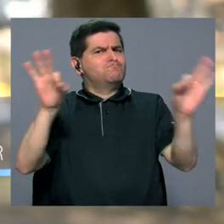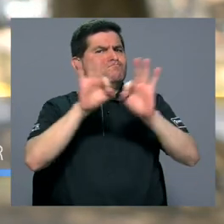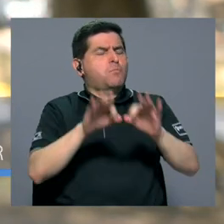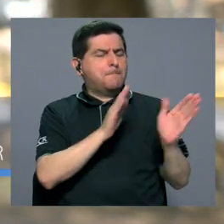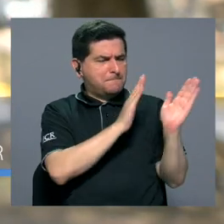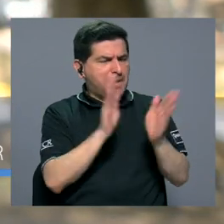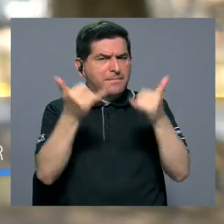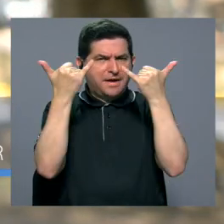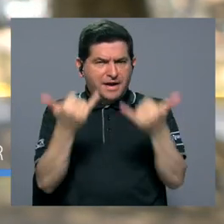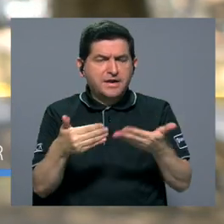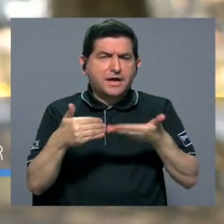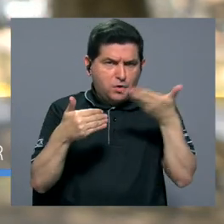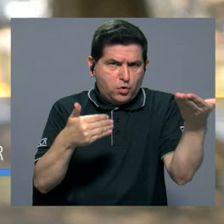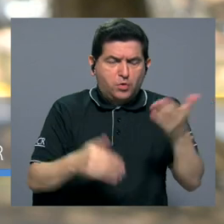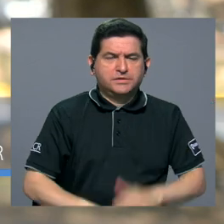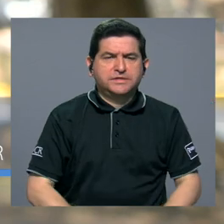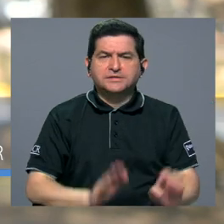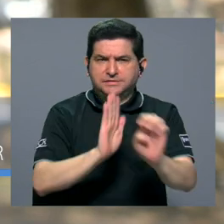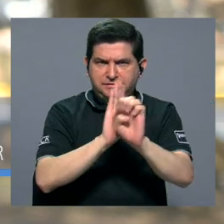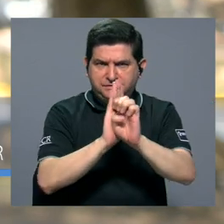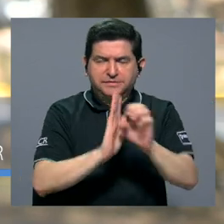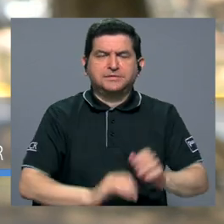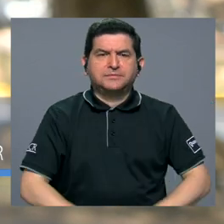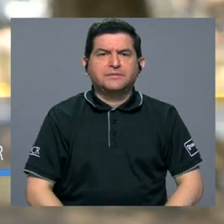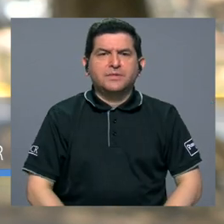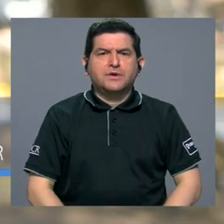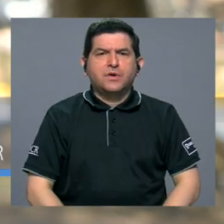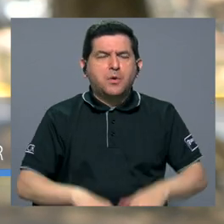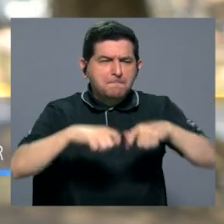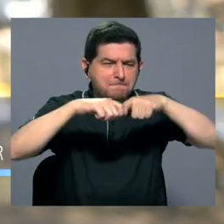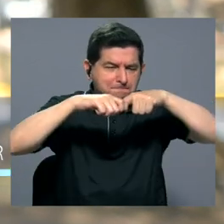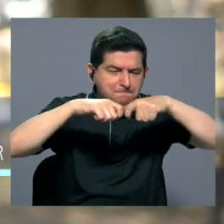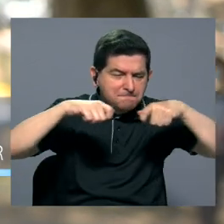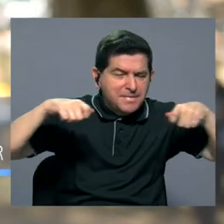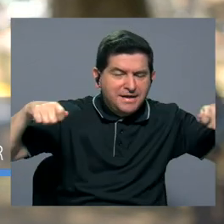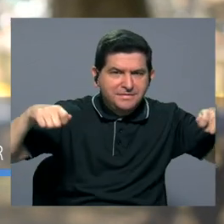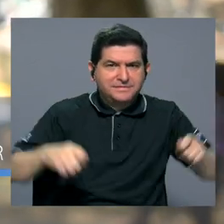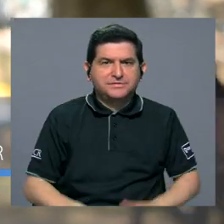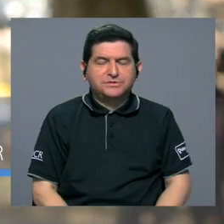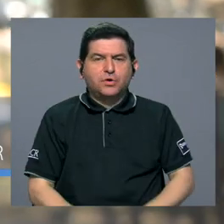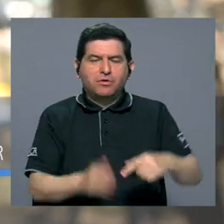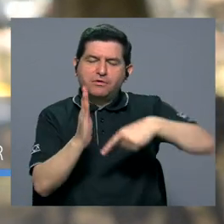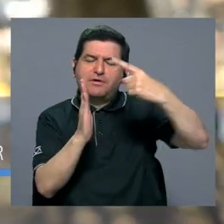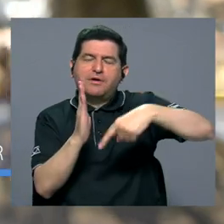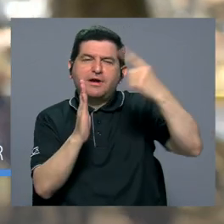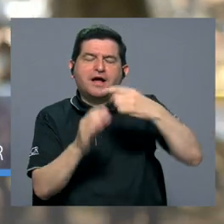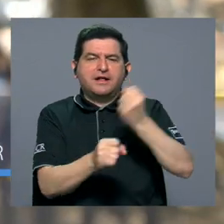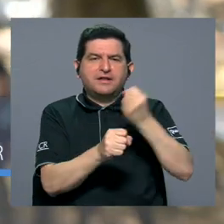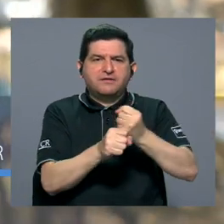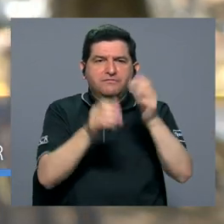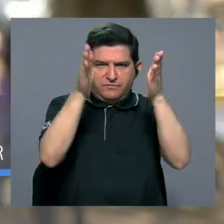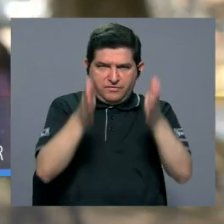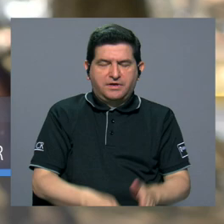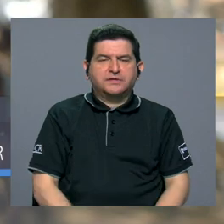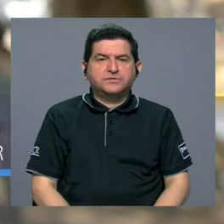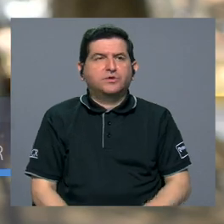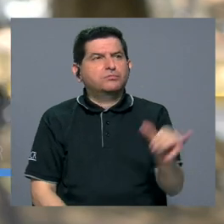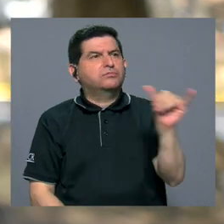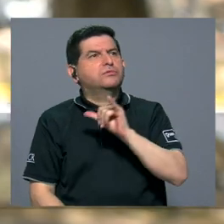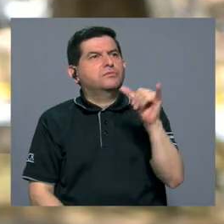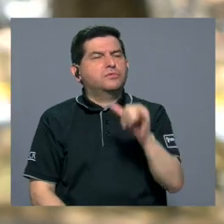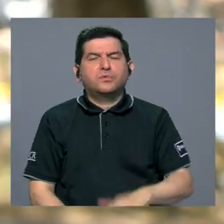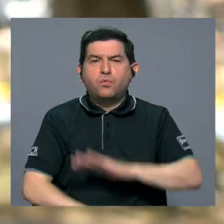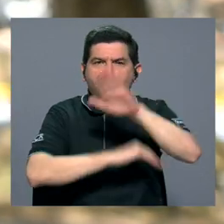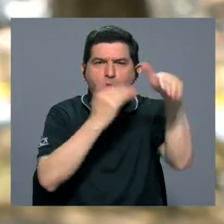importante irnos preparando en cosas, por ejemplo, como las mediciones en términos de calificaciones de trabajo, en